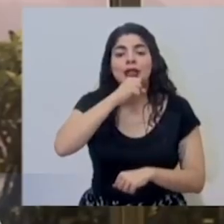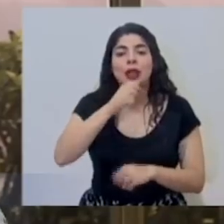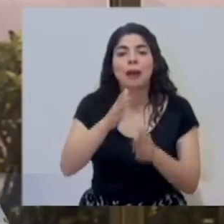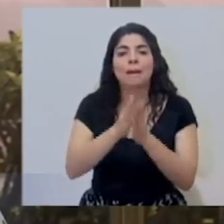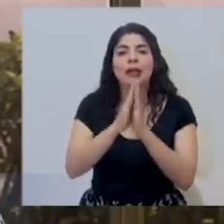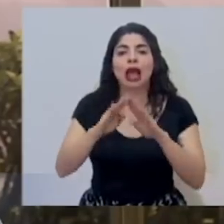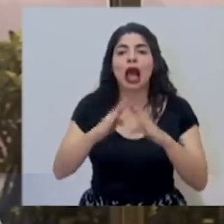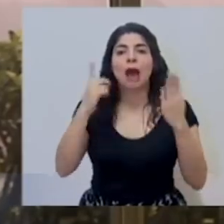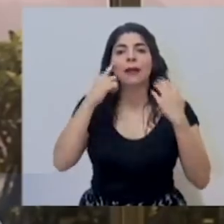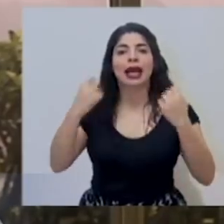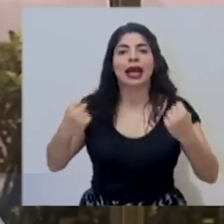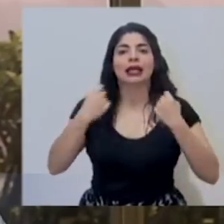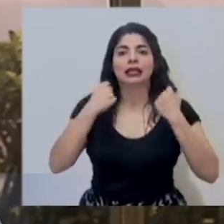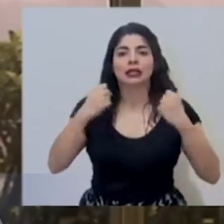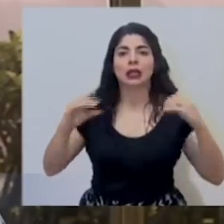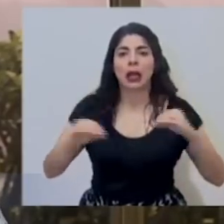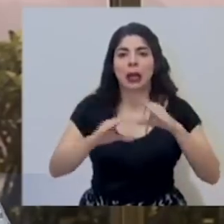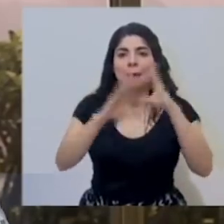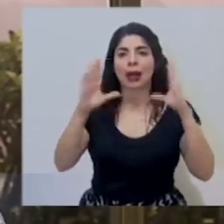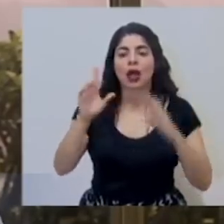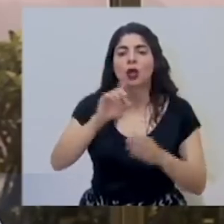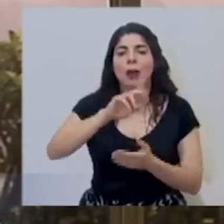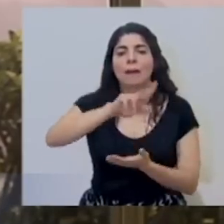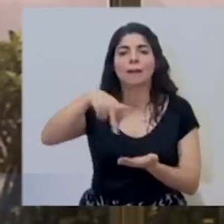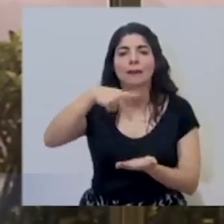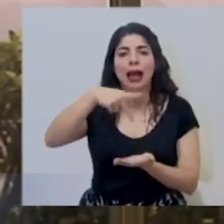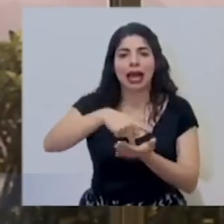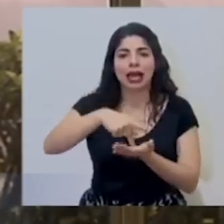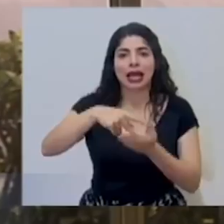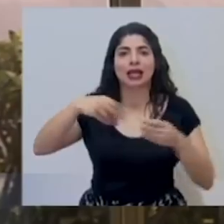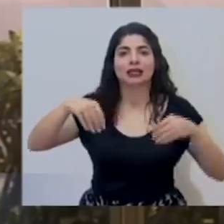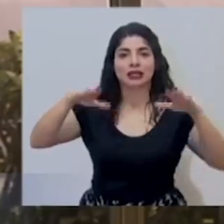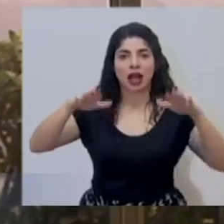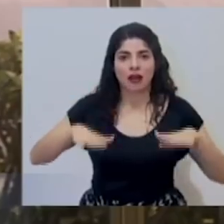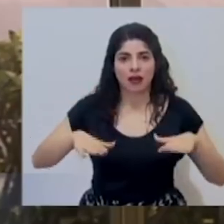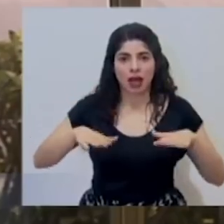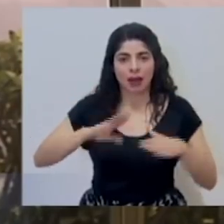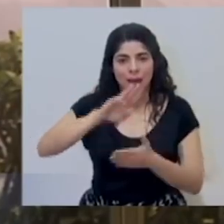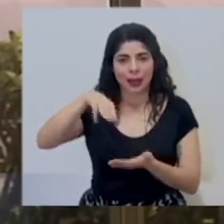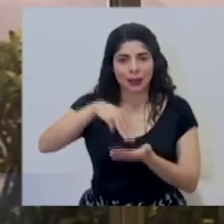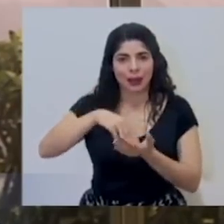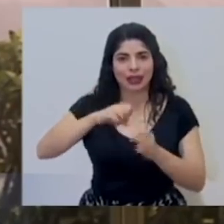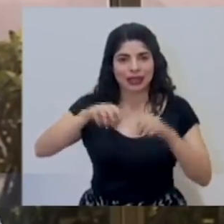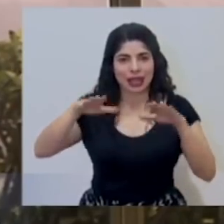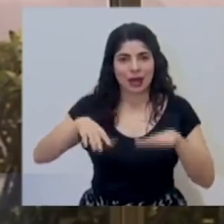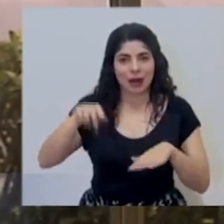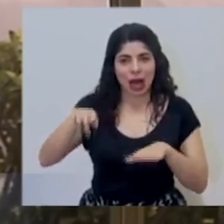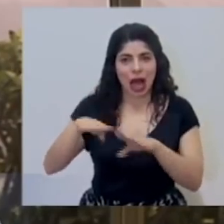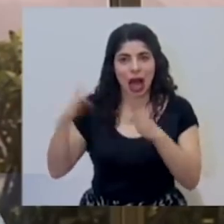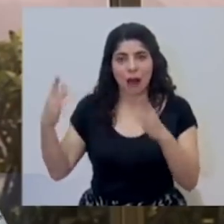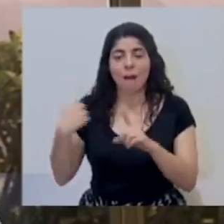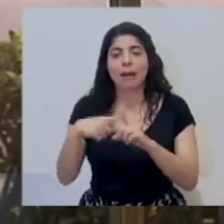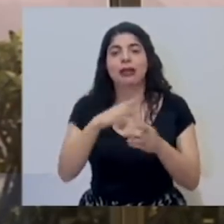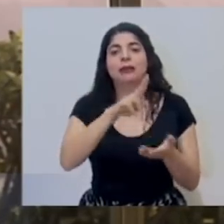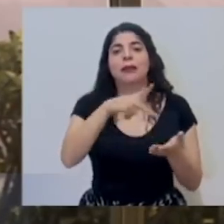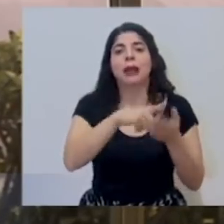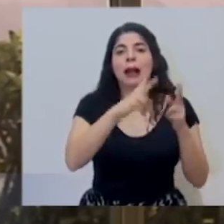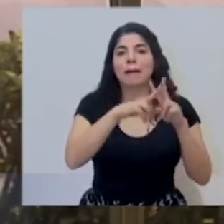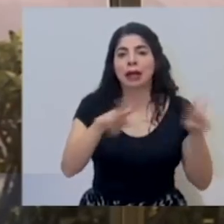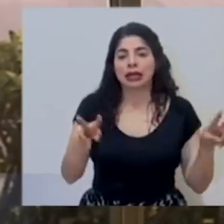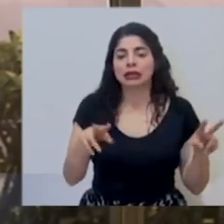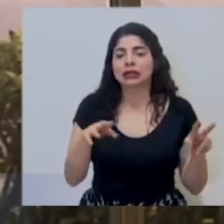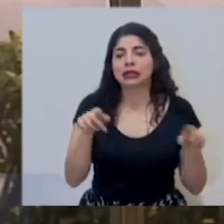la apertura para ejercicios matinales del parque de la sabana, el metropolitano de la sabana y del Parque de la Paz,